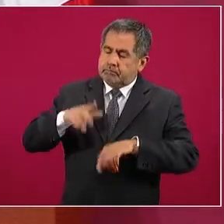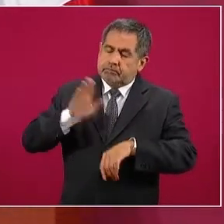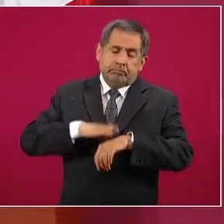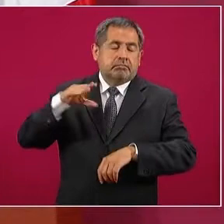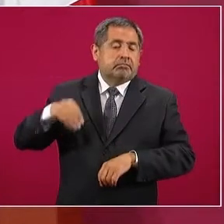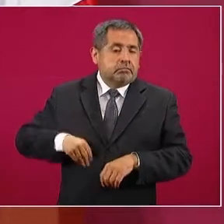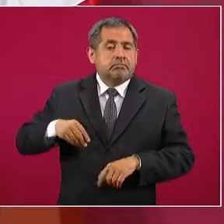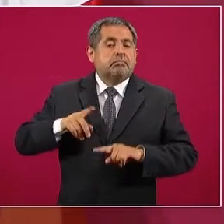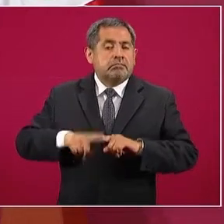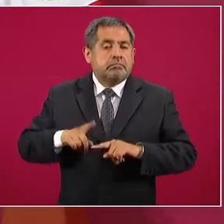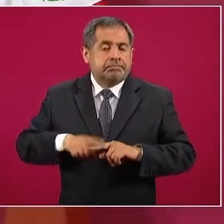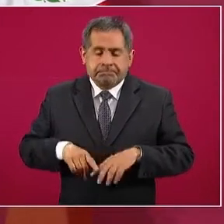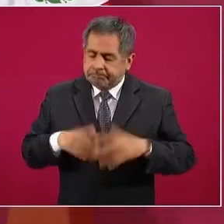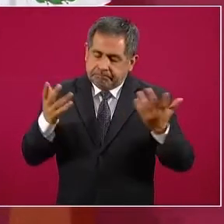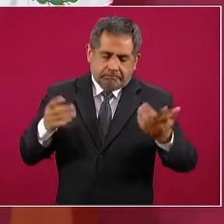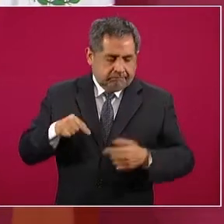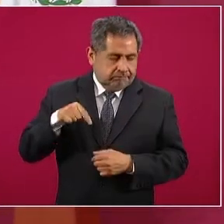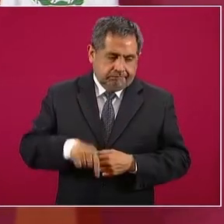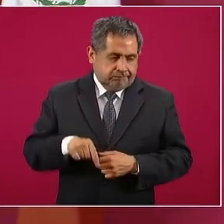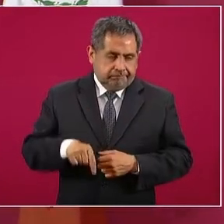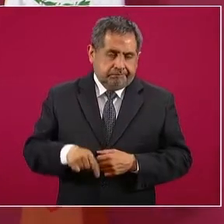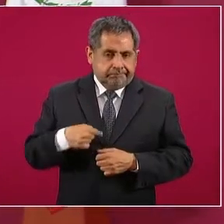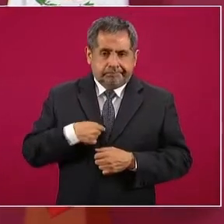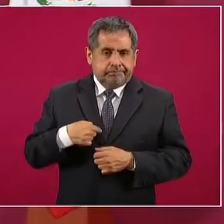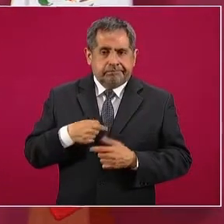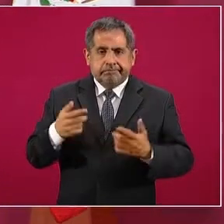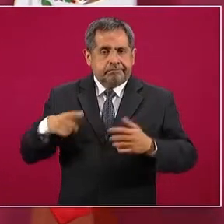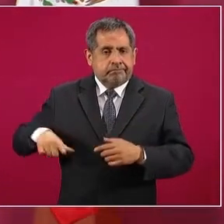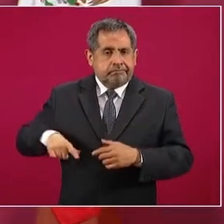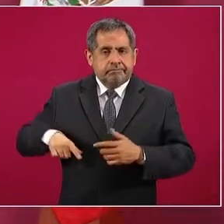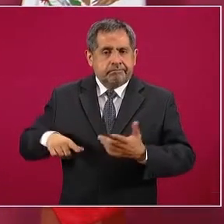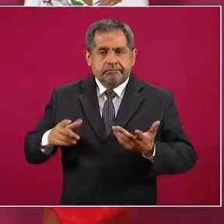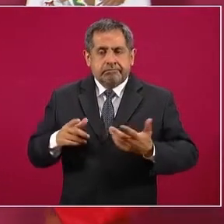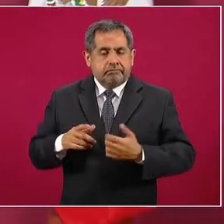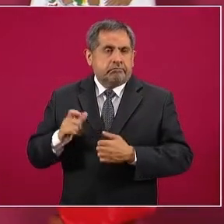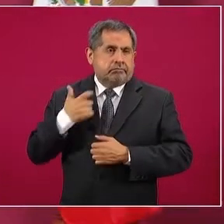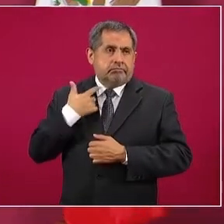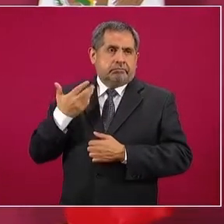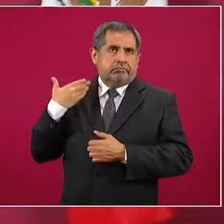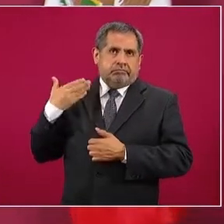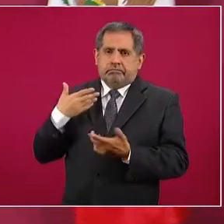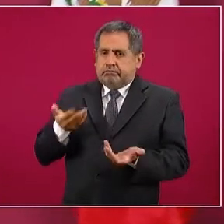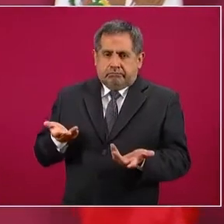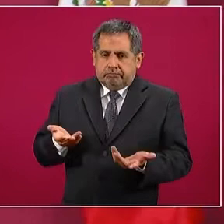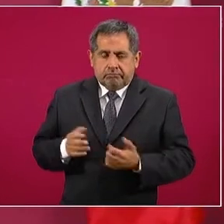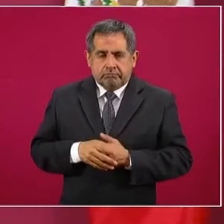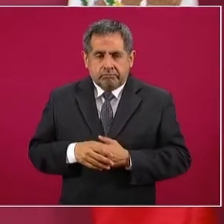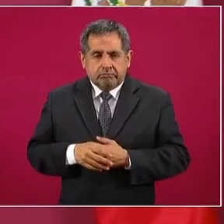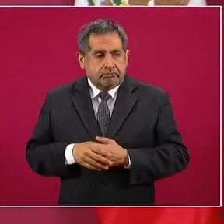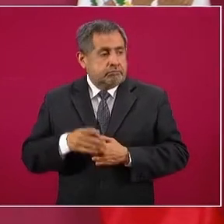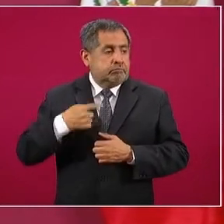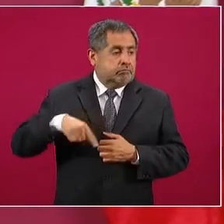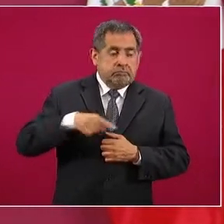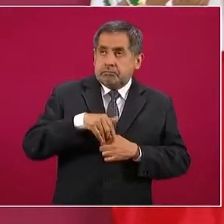la tuvieron quienes